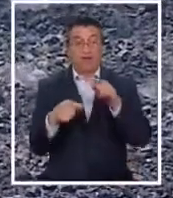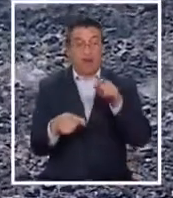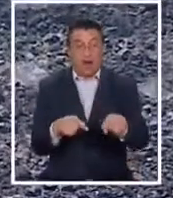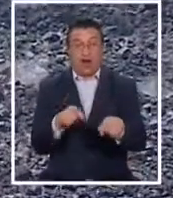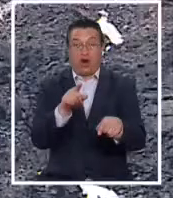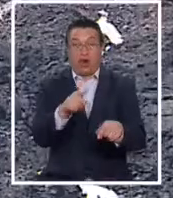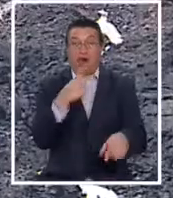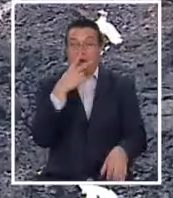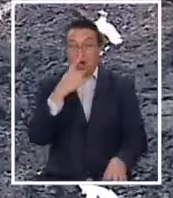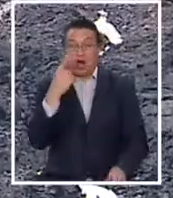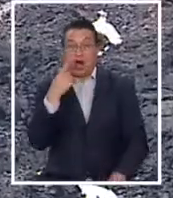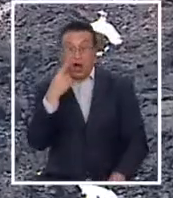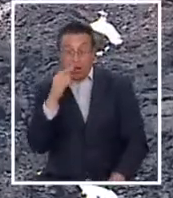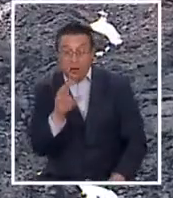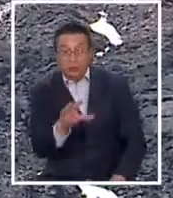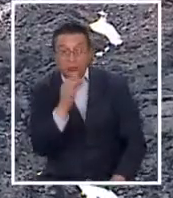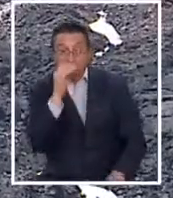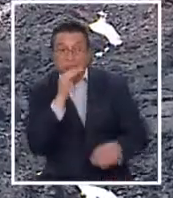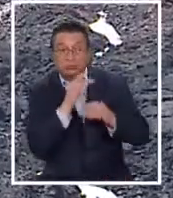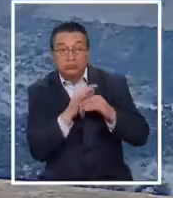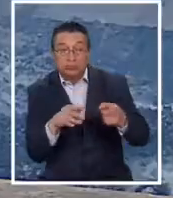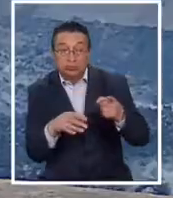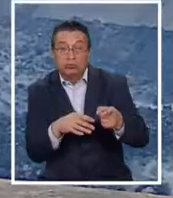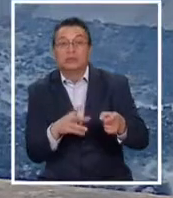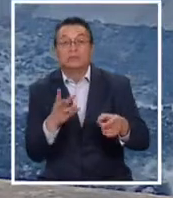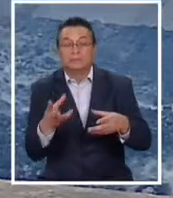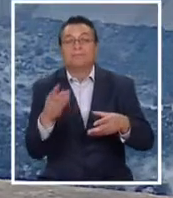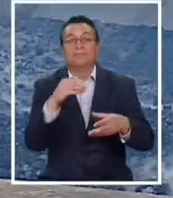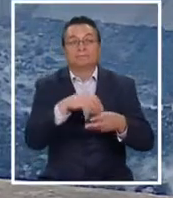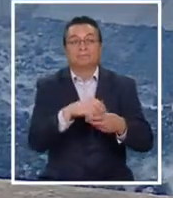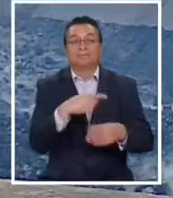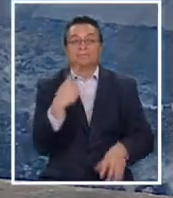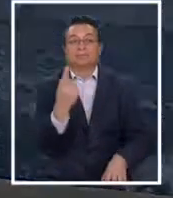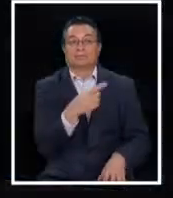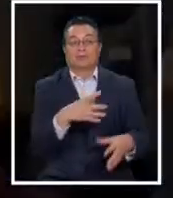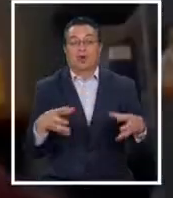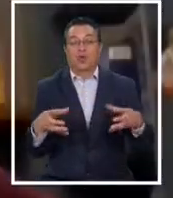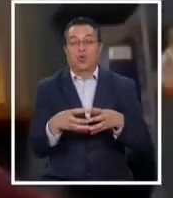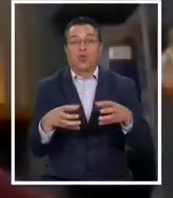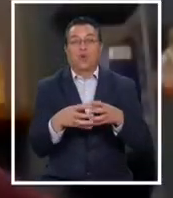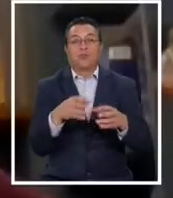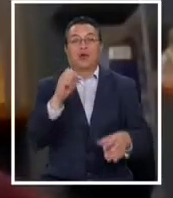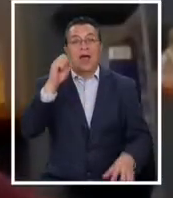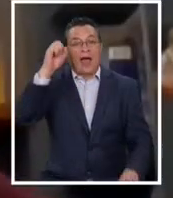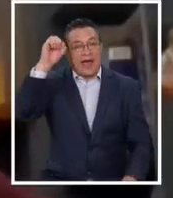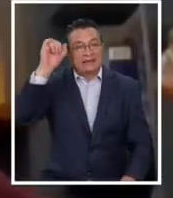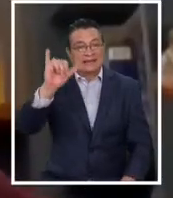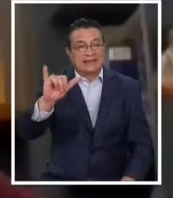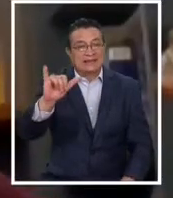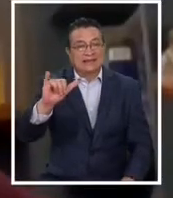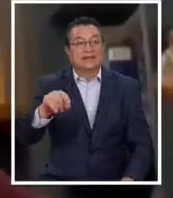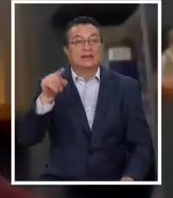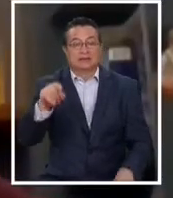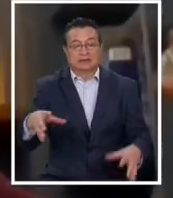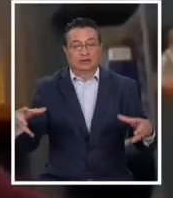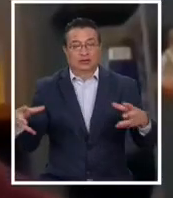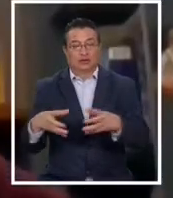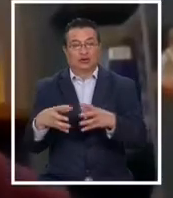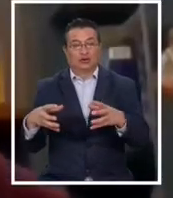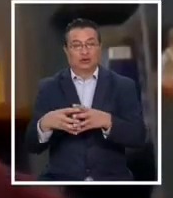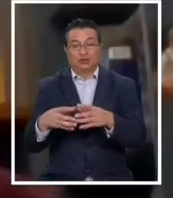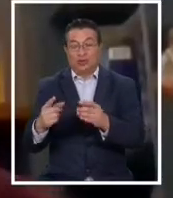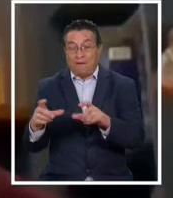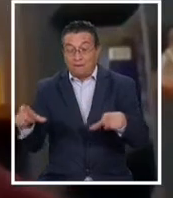ahora en conocimiento y que se ha divulgado, forma parte de lo que nosotros denominamos el Grupo Aysén, que es este conjunto de